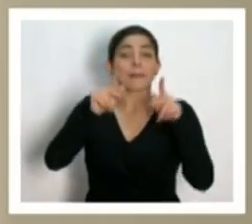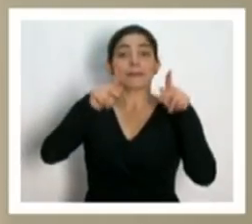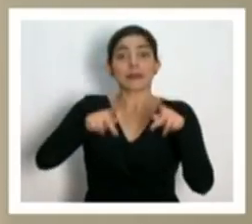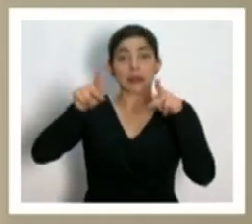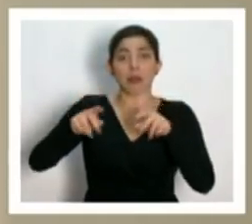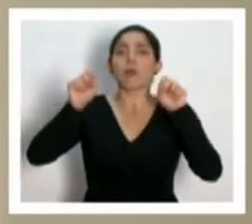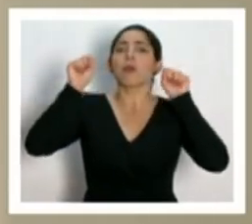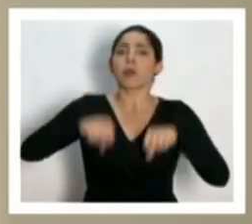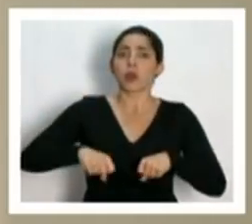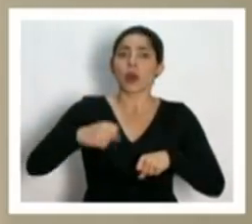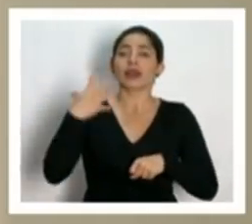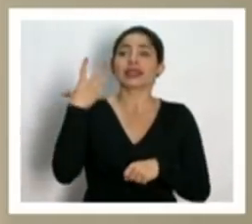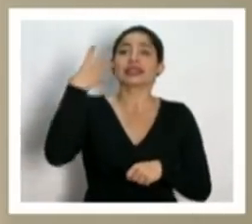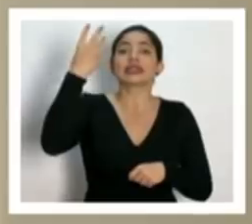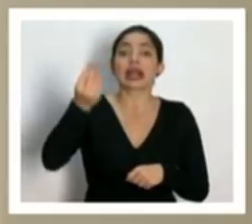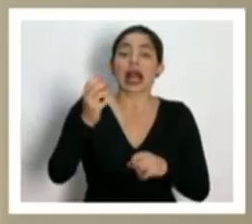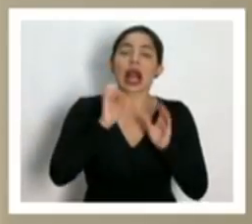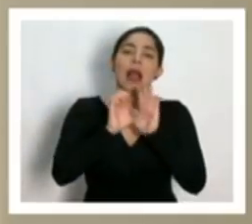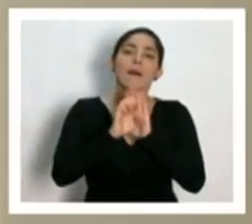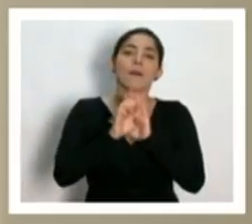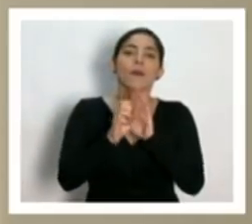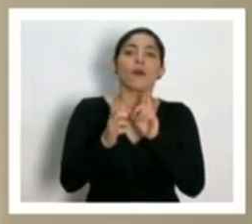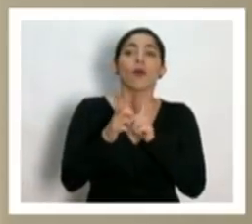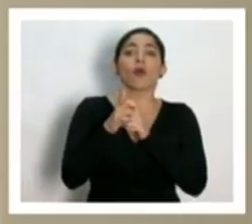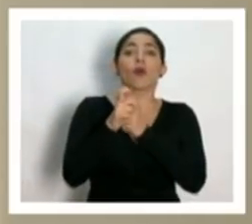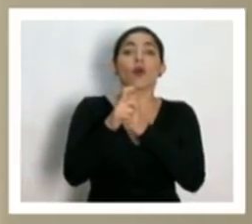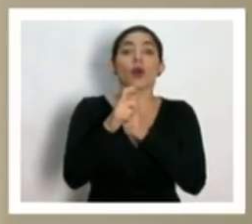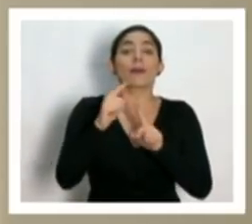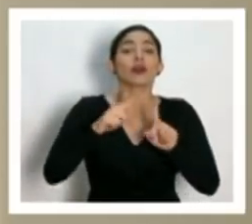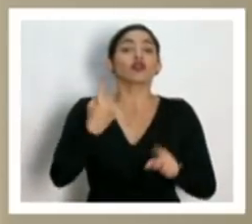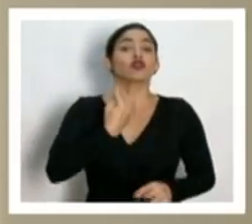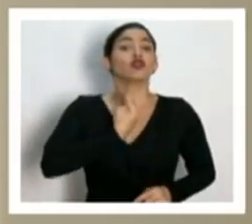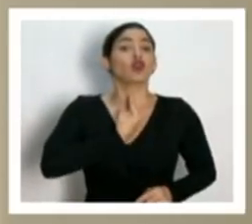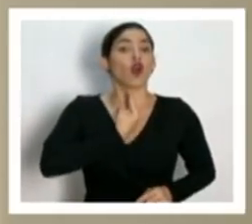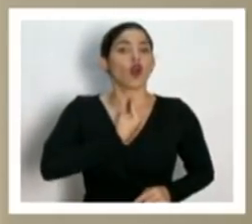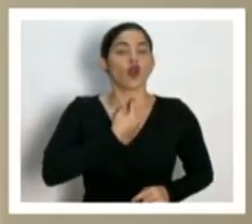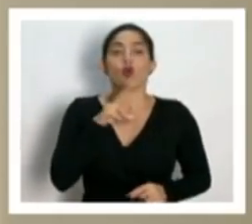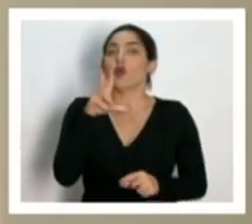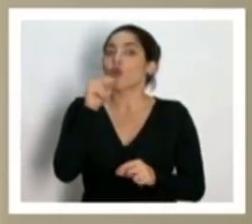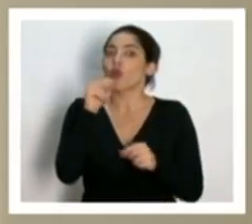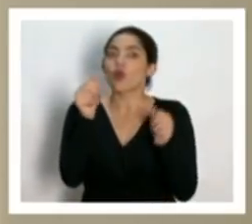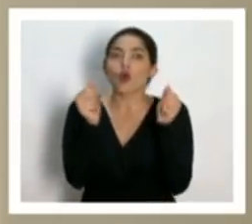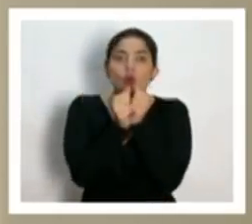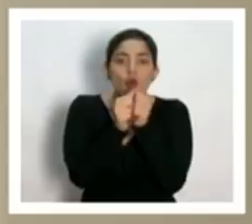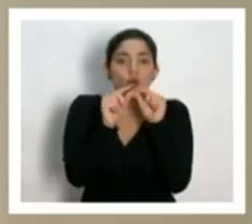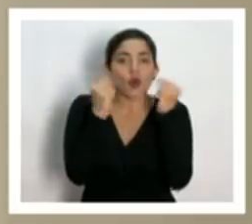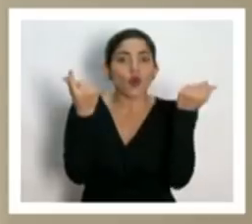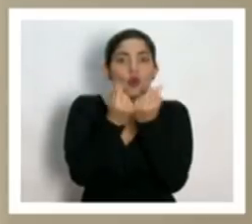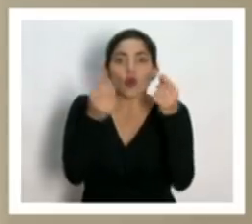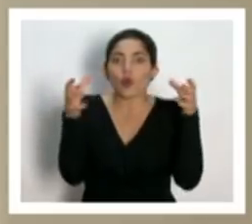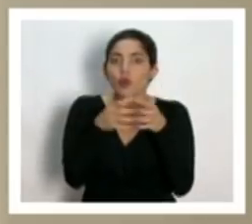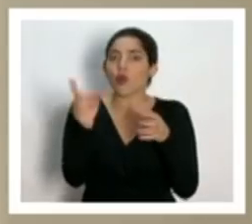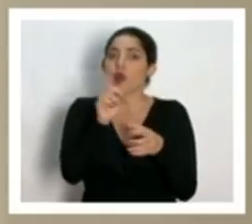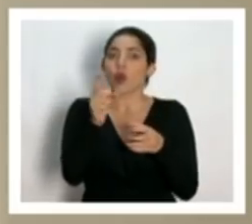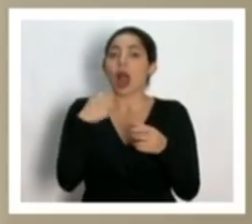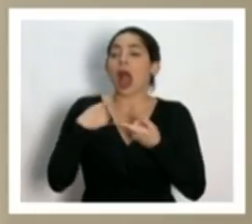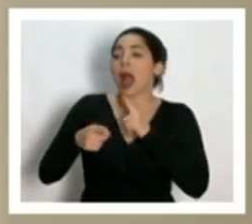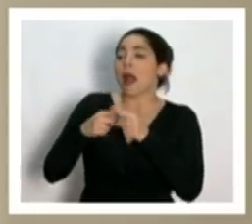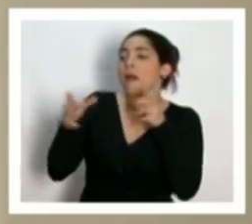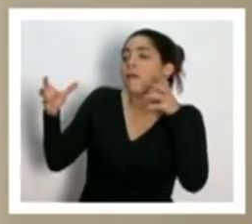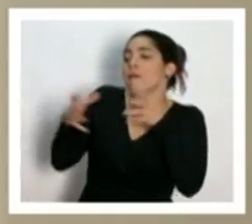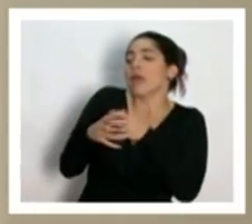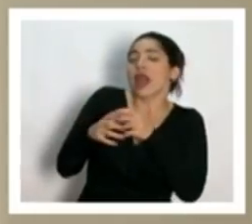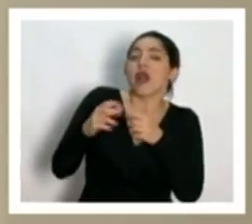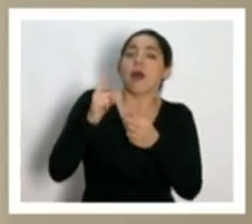pueden salir a hacer actividad física solos, no acompañados, no buscar cómo reunirse con otros grupos,